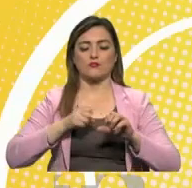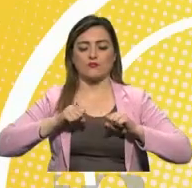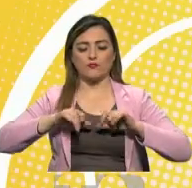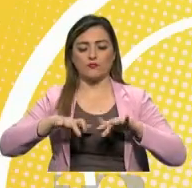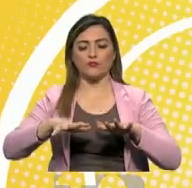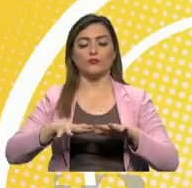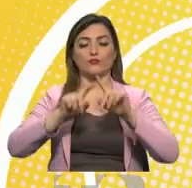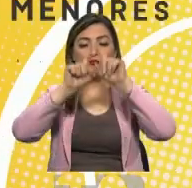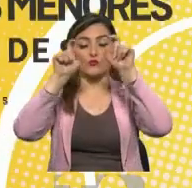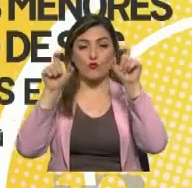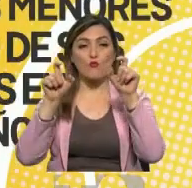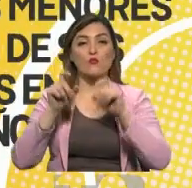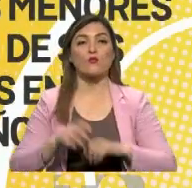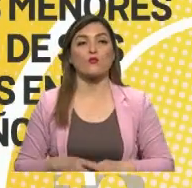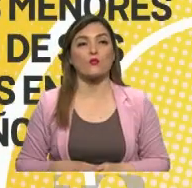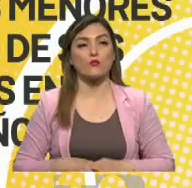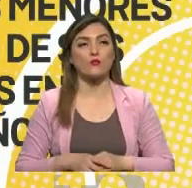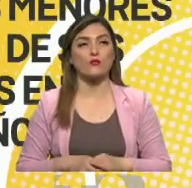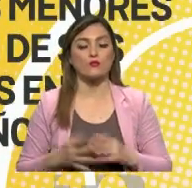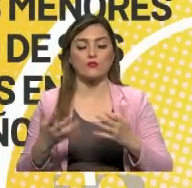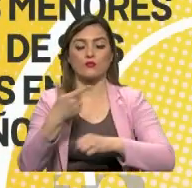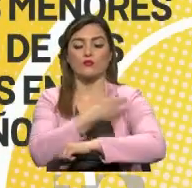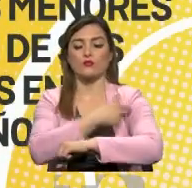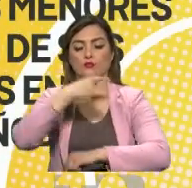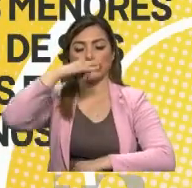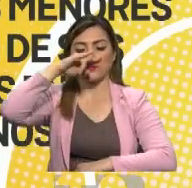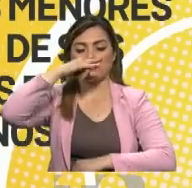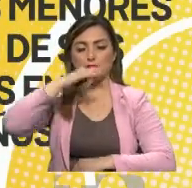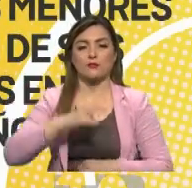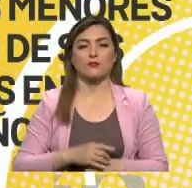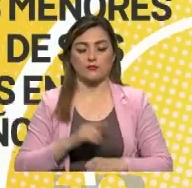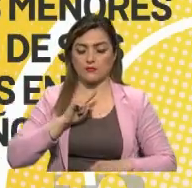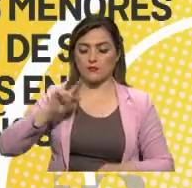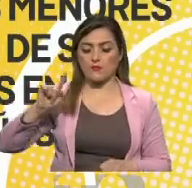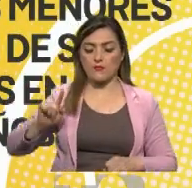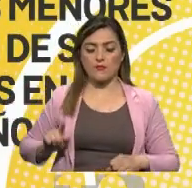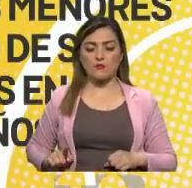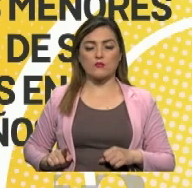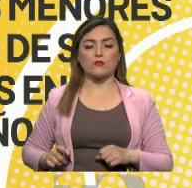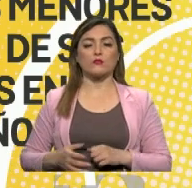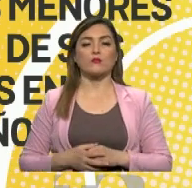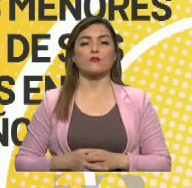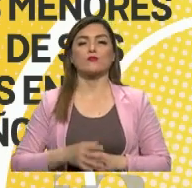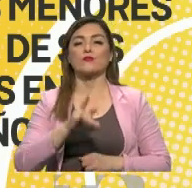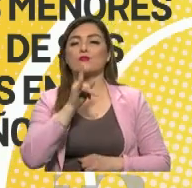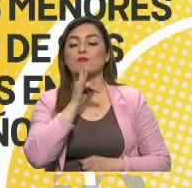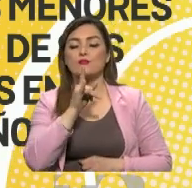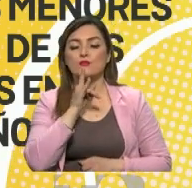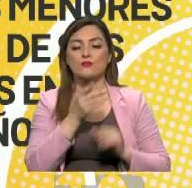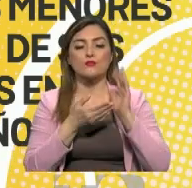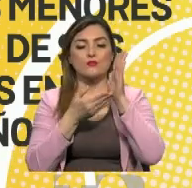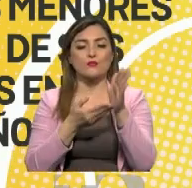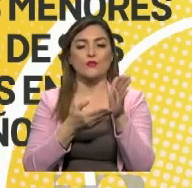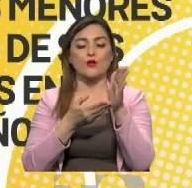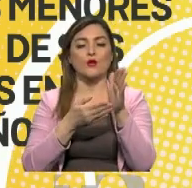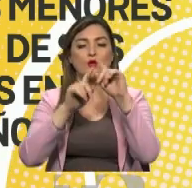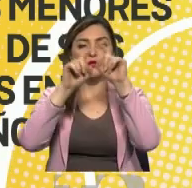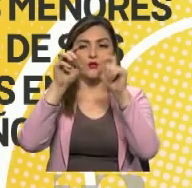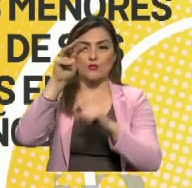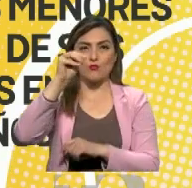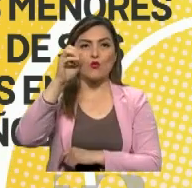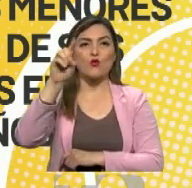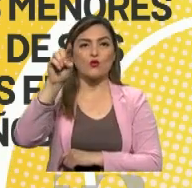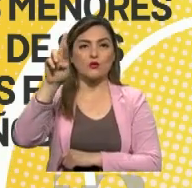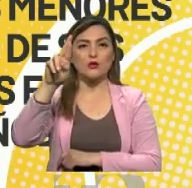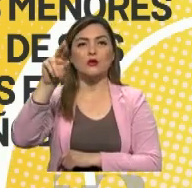Esta empresa de aquí obviamente ha intentado vacunar a niños en China. Por ahora, en los Estados Unidos, por ejemplo, Moderna, tiene